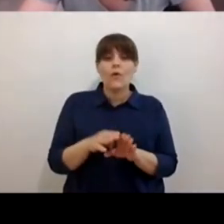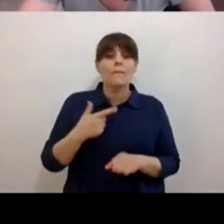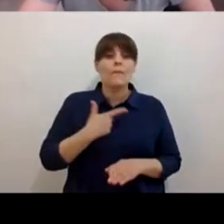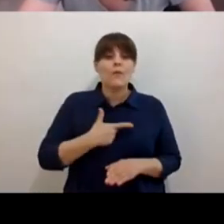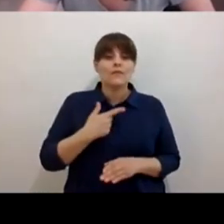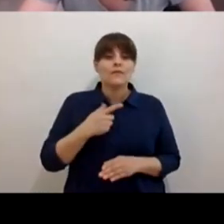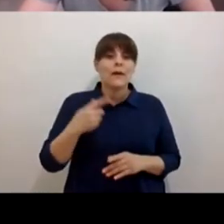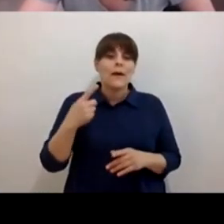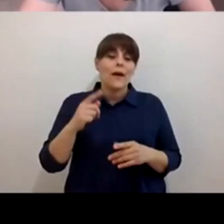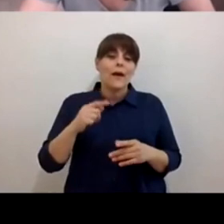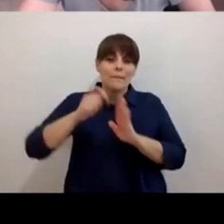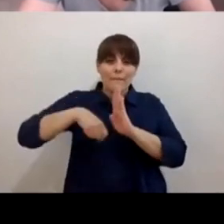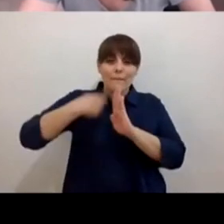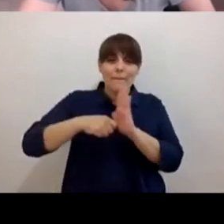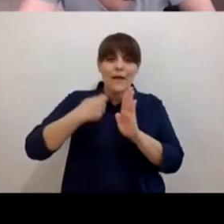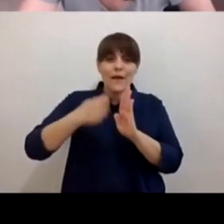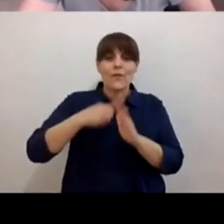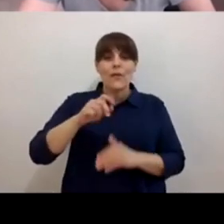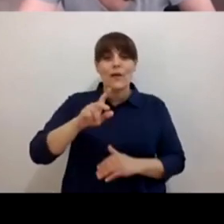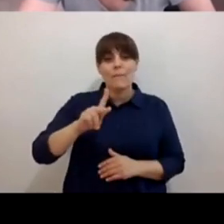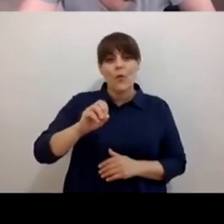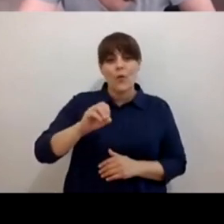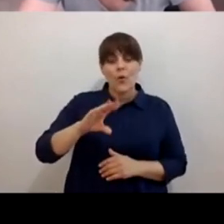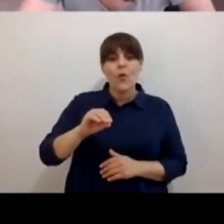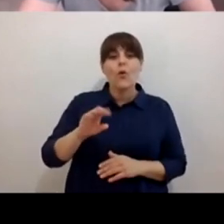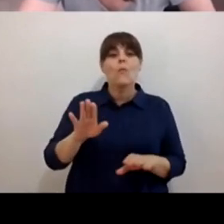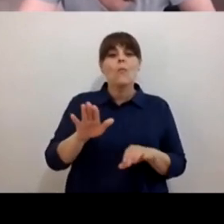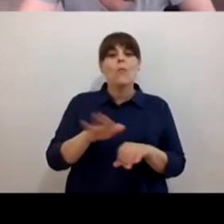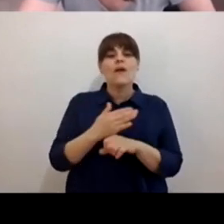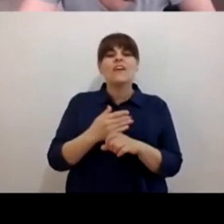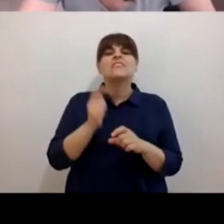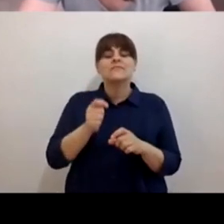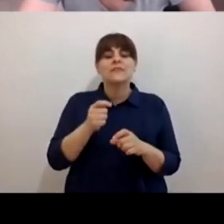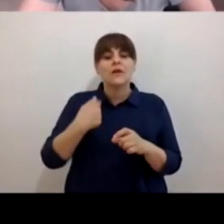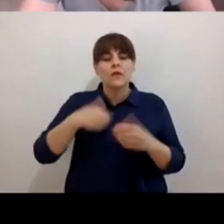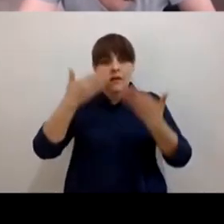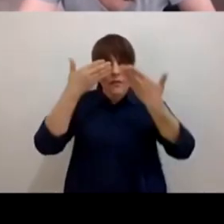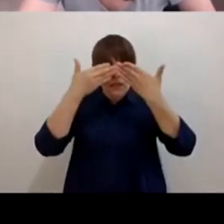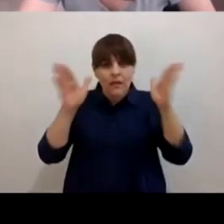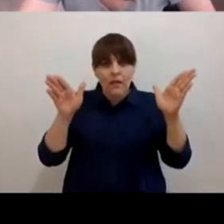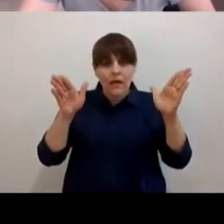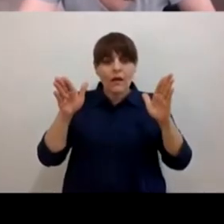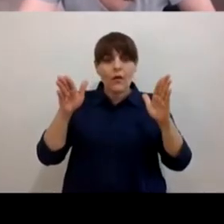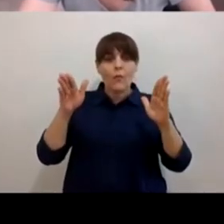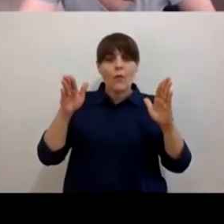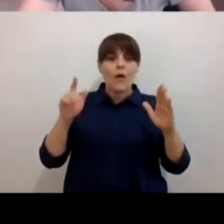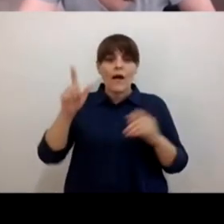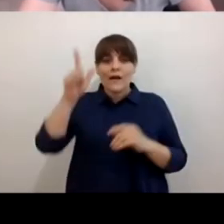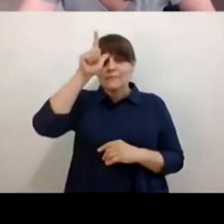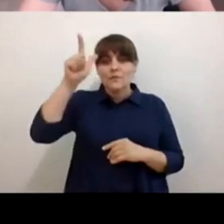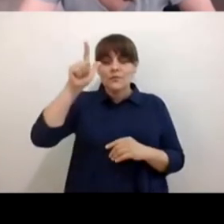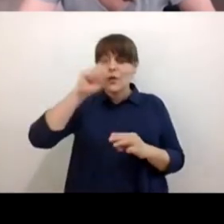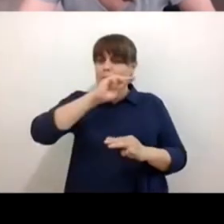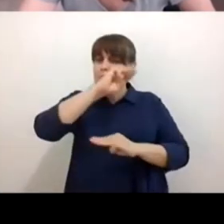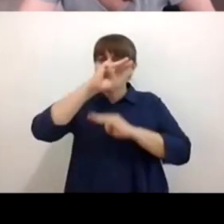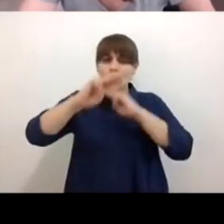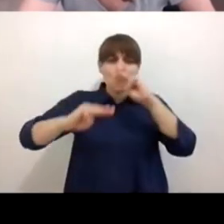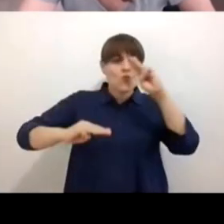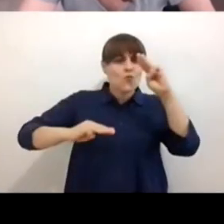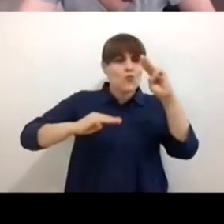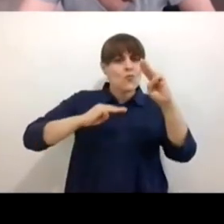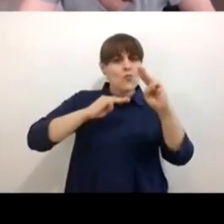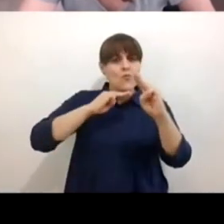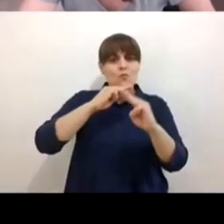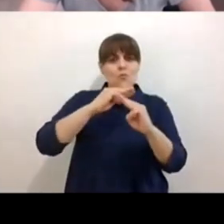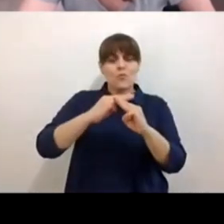porque entre otras cosas da la puerta a una espiritualidad universal si se fijan es